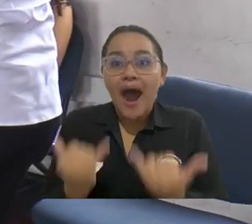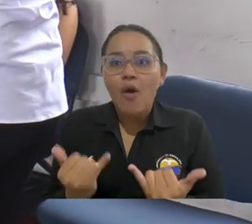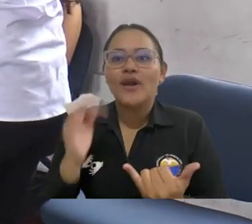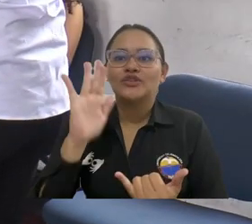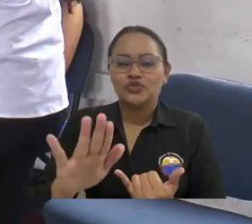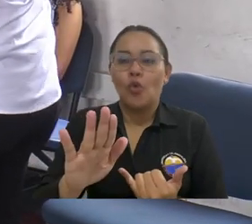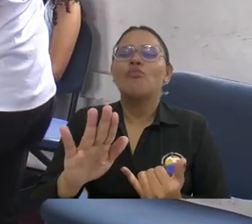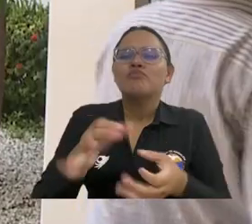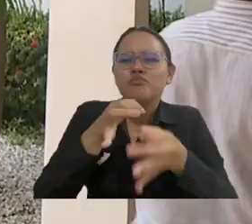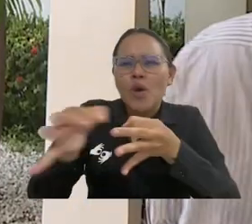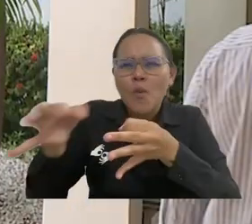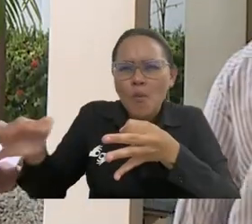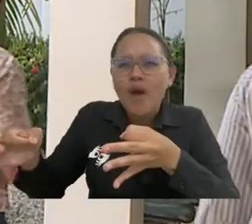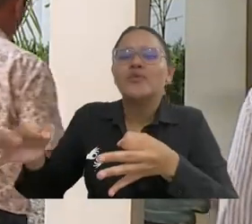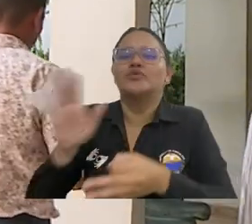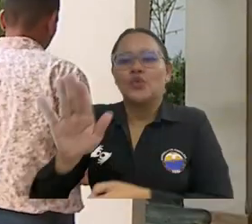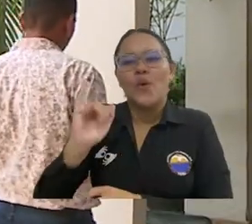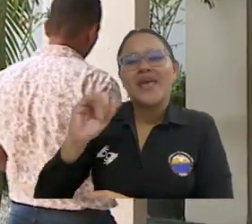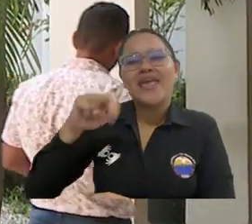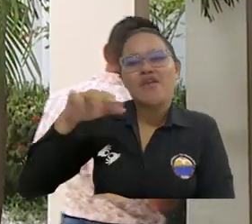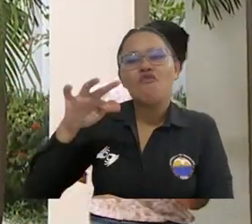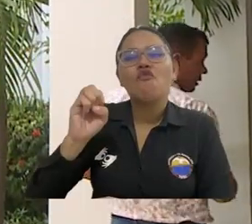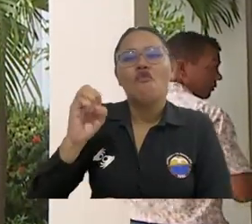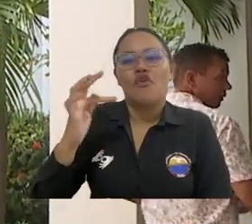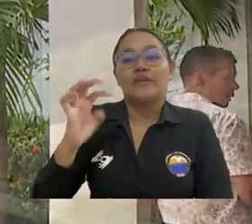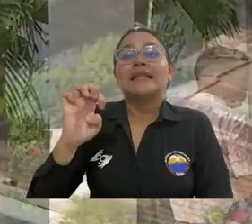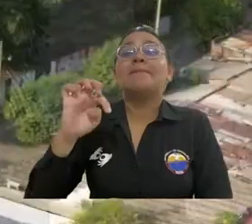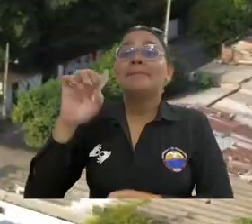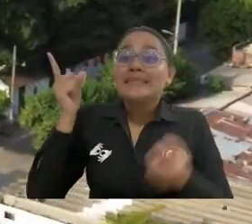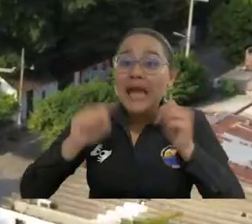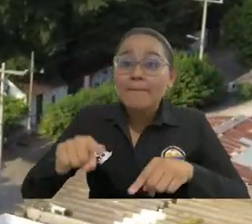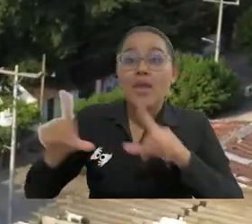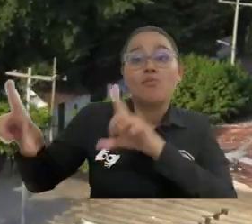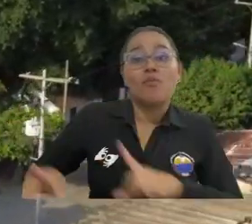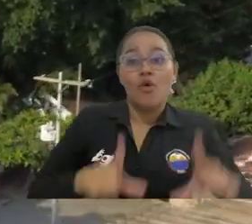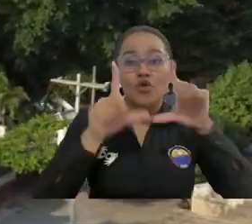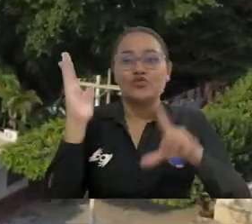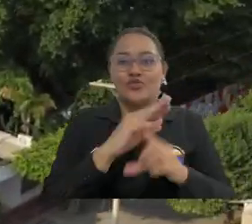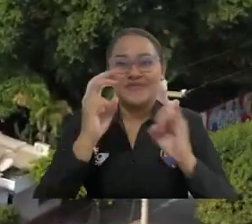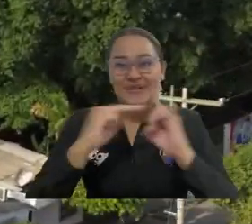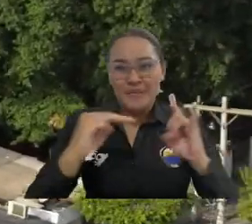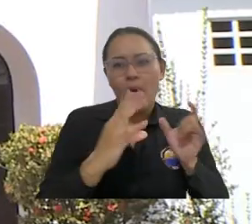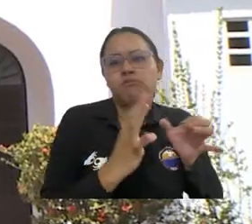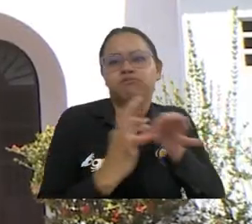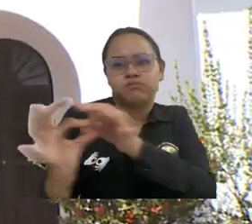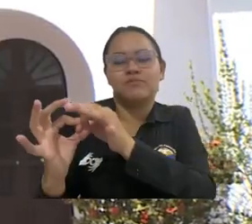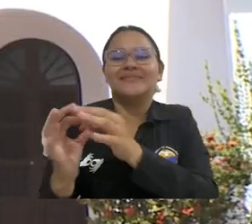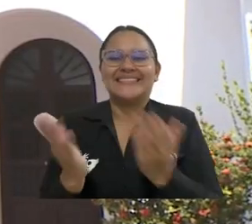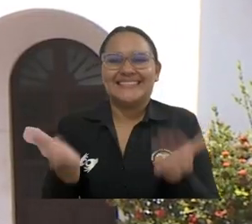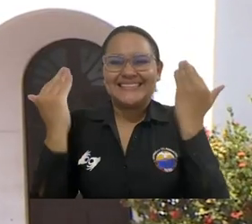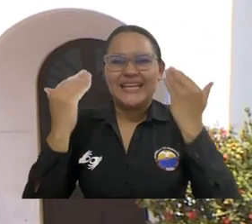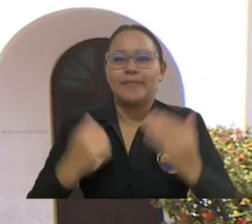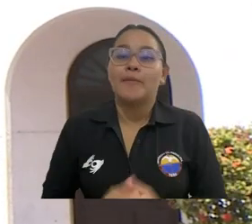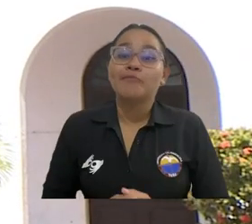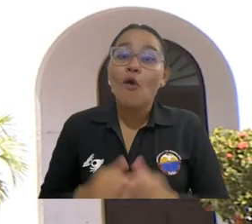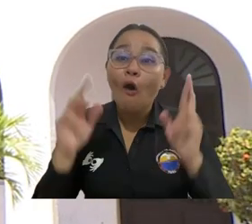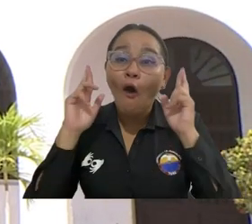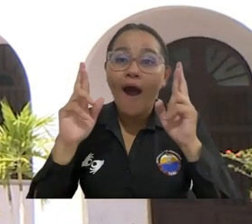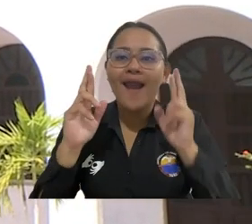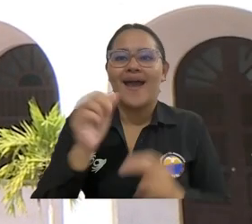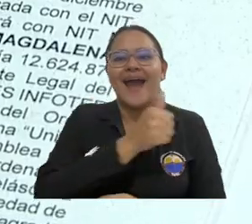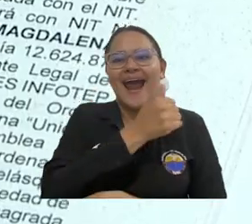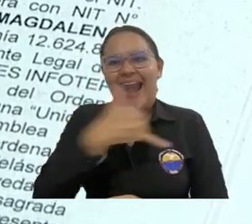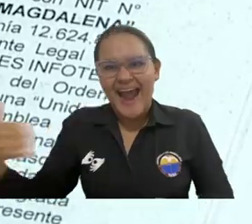sedes del Infotep en otros municipios y además con los posgrados que oferta la Alma Mater. De llegar también a la Infotep a